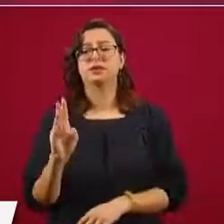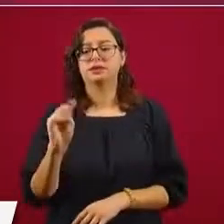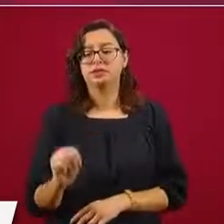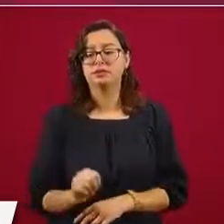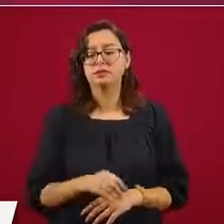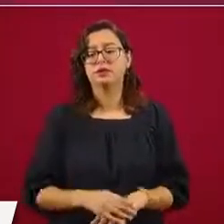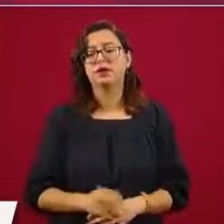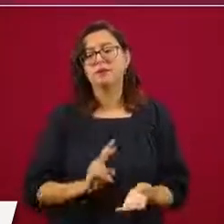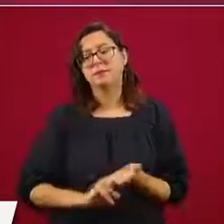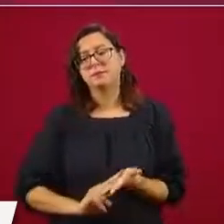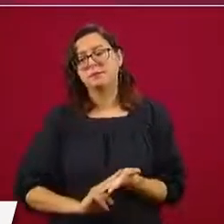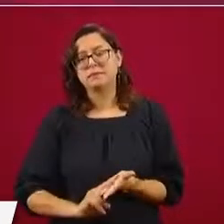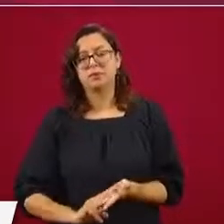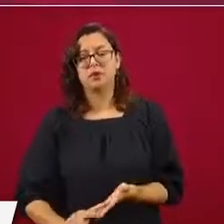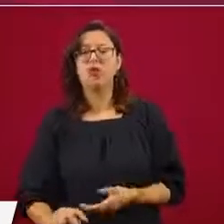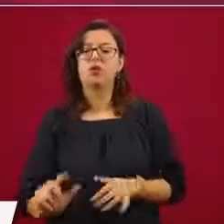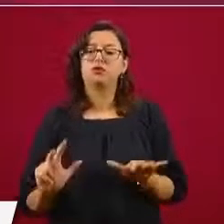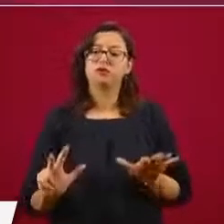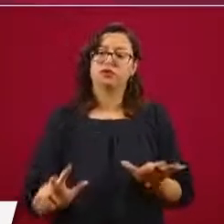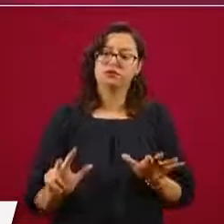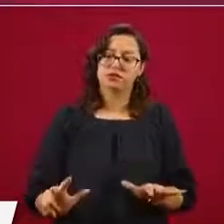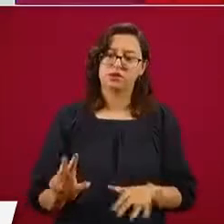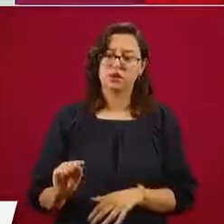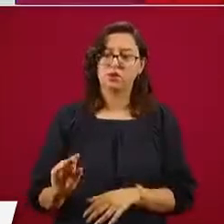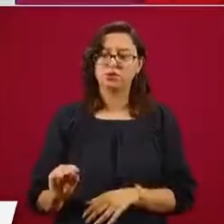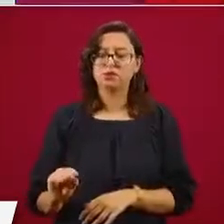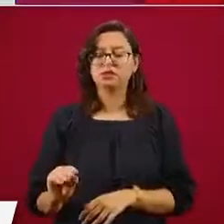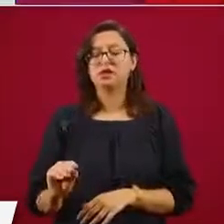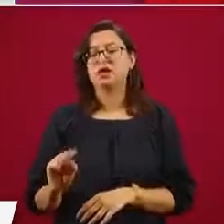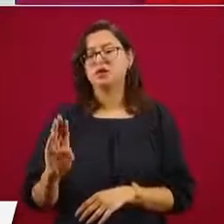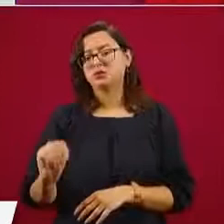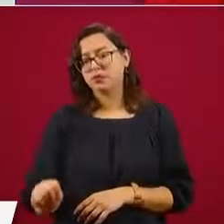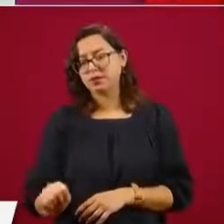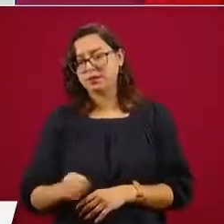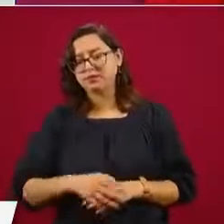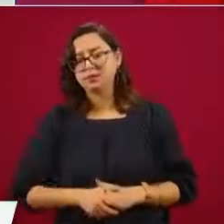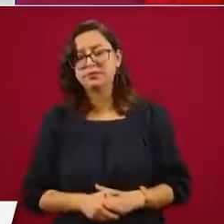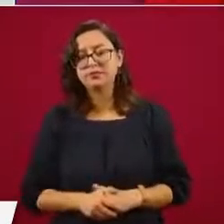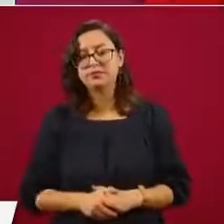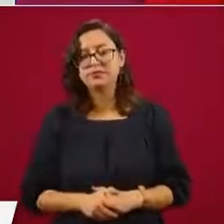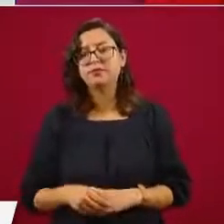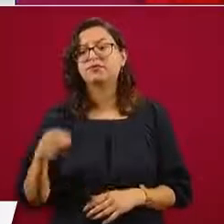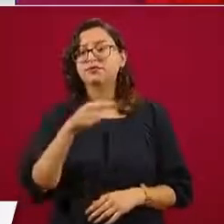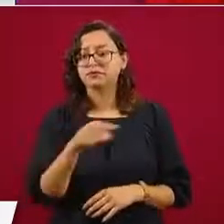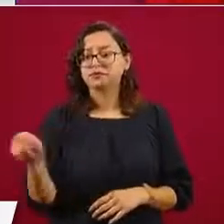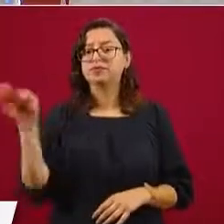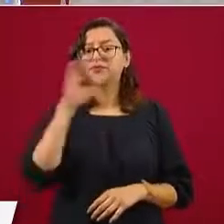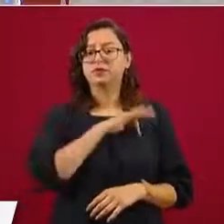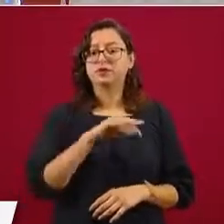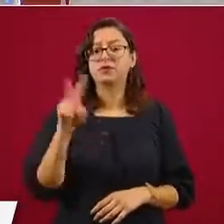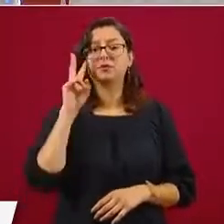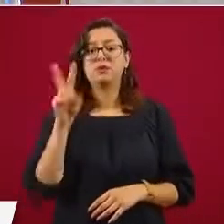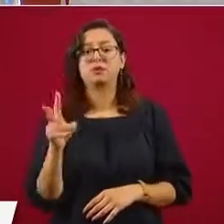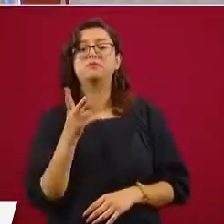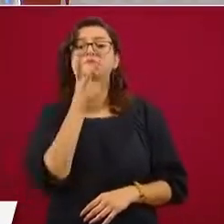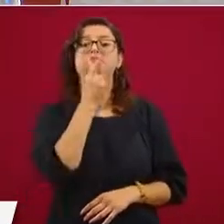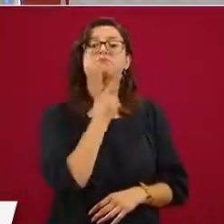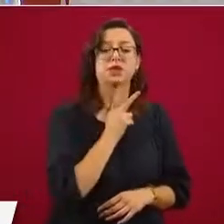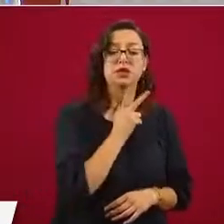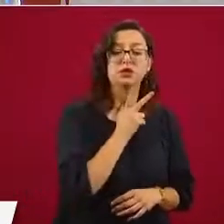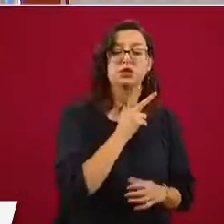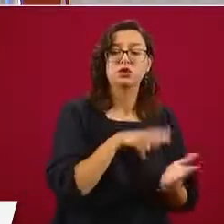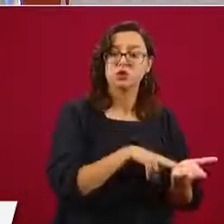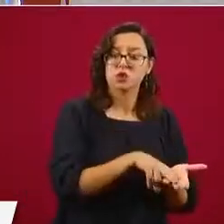y la regular, 18.89. Si ustedes ven, el comportamiento del petróleo va